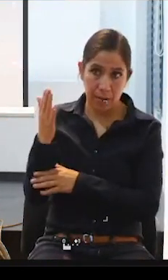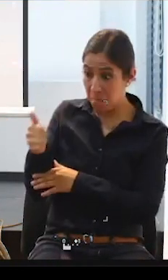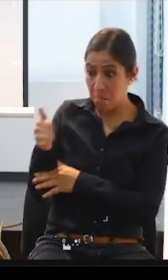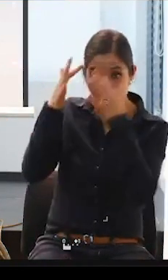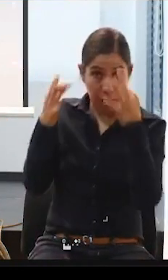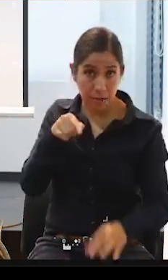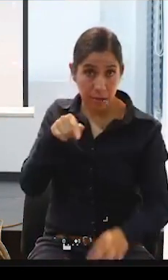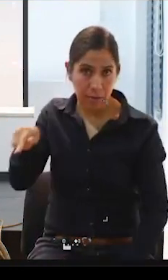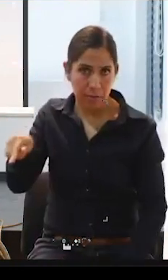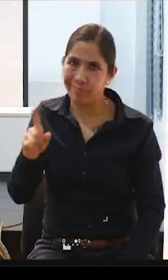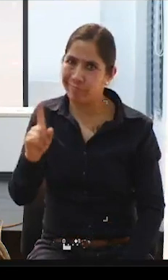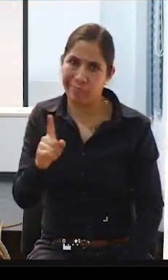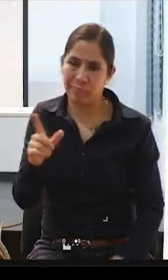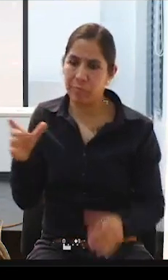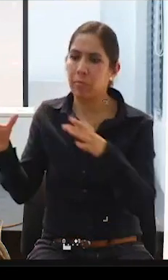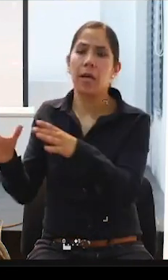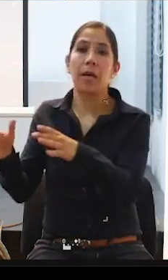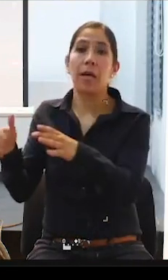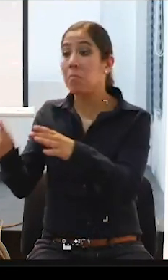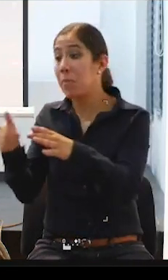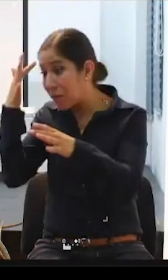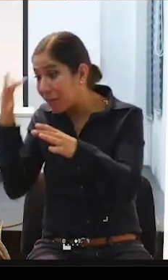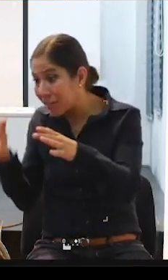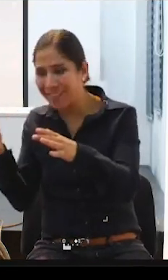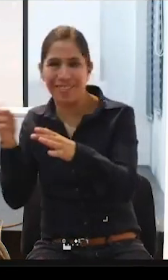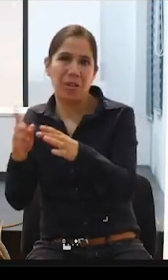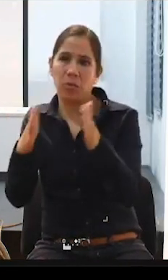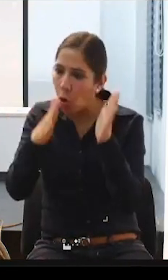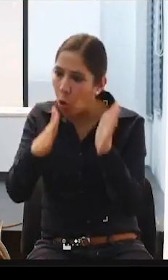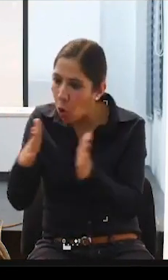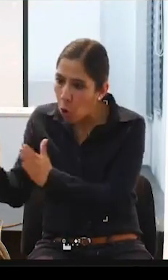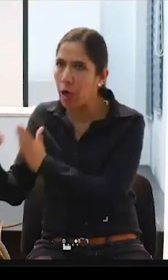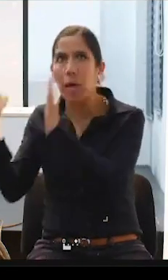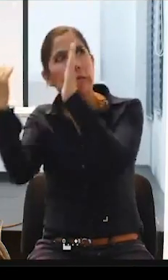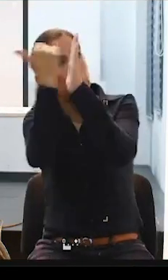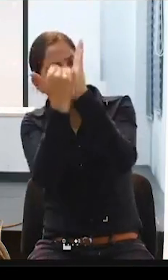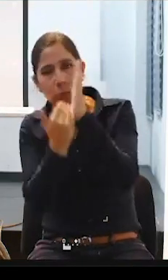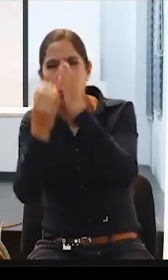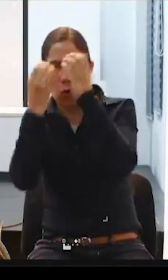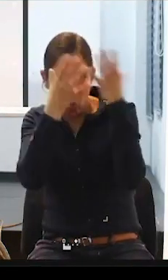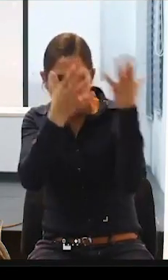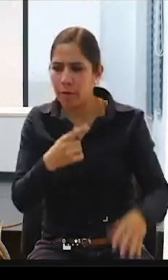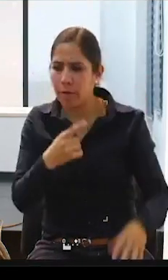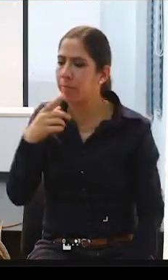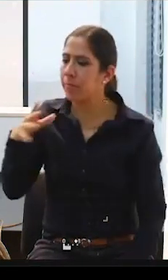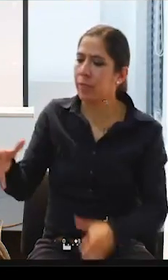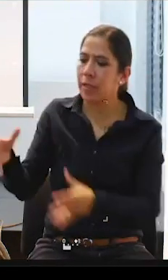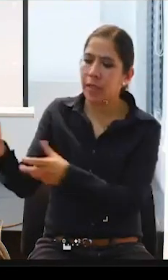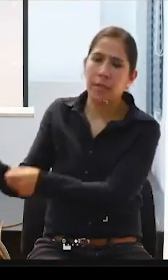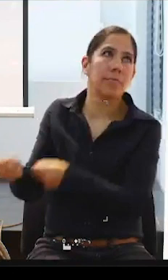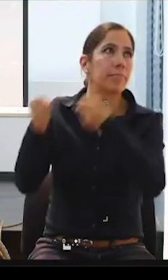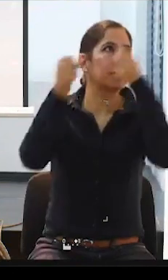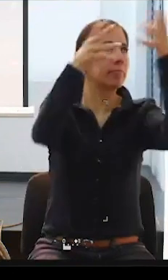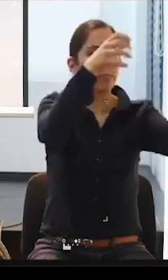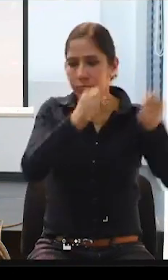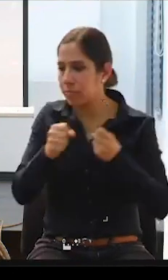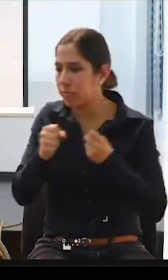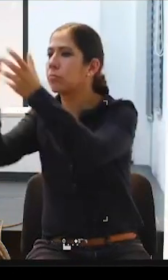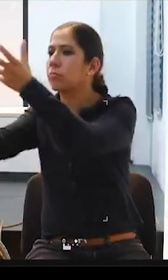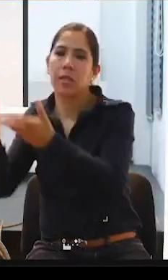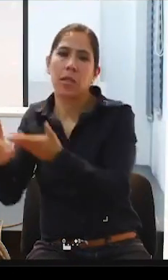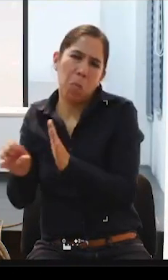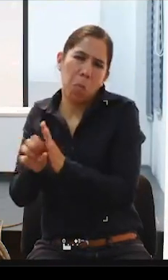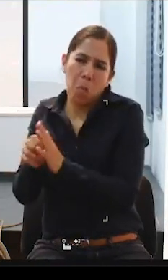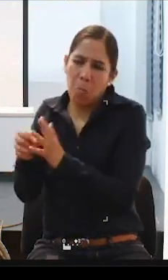que están en las residencias, no escogen en absoluto las personas que las van a levantar, las van a meter en la ducha ni